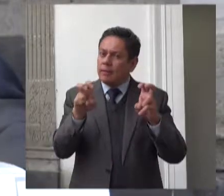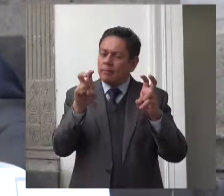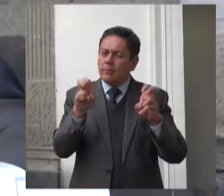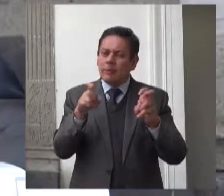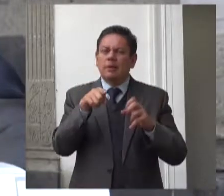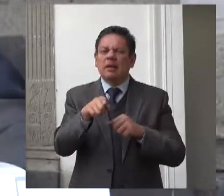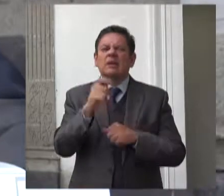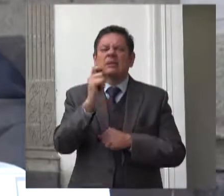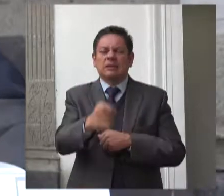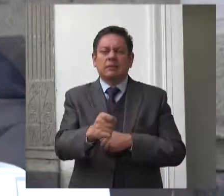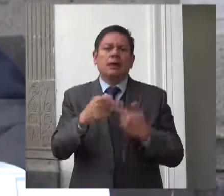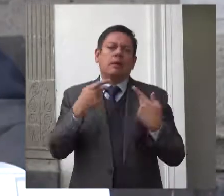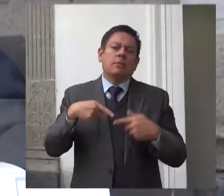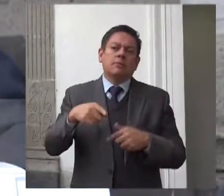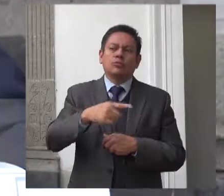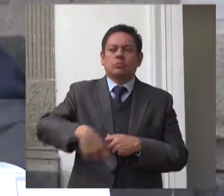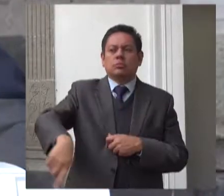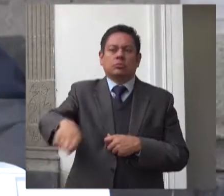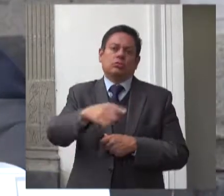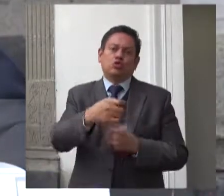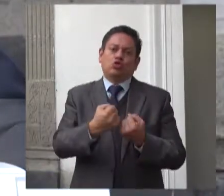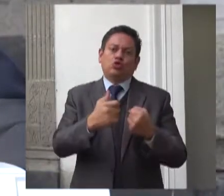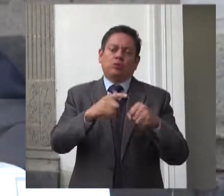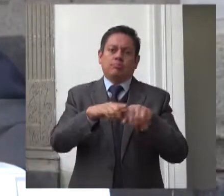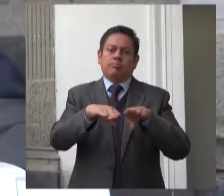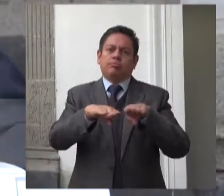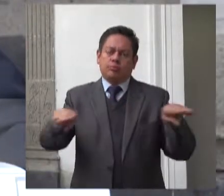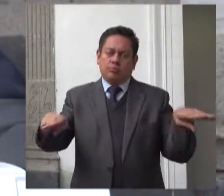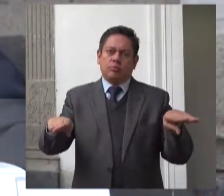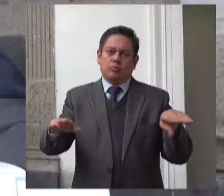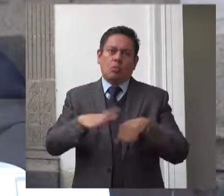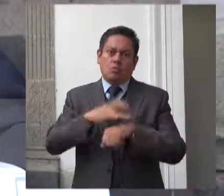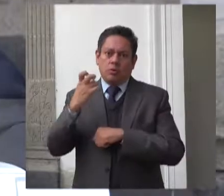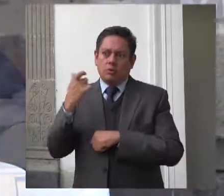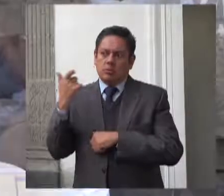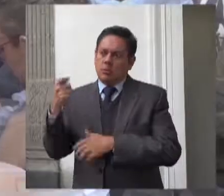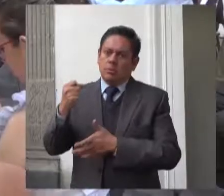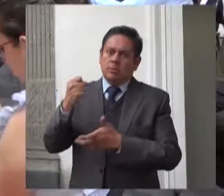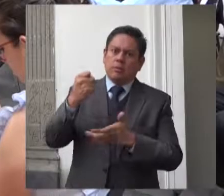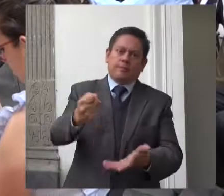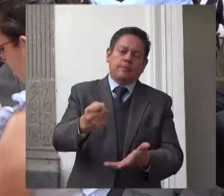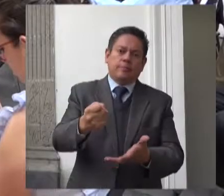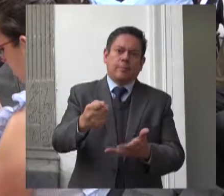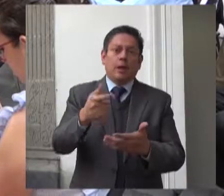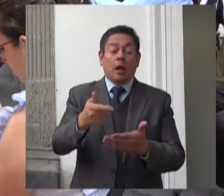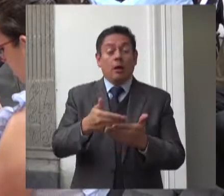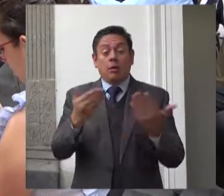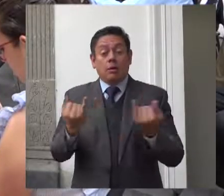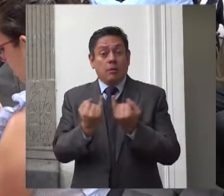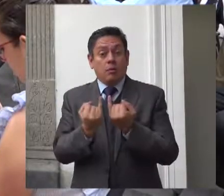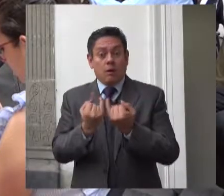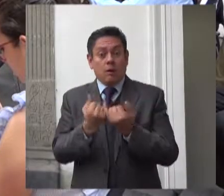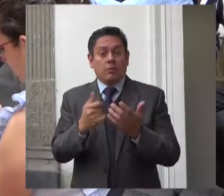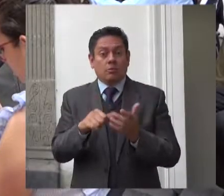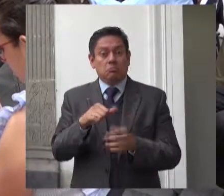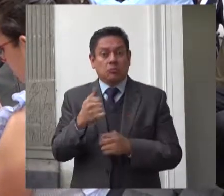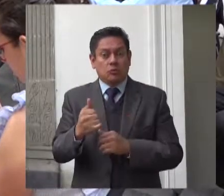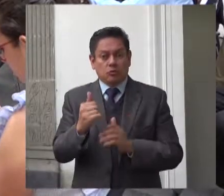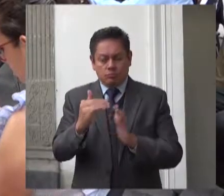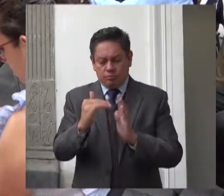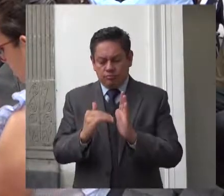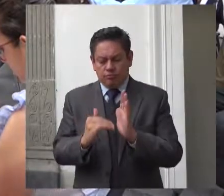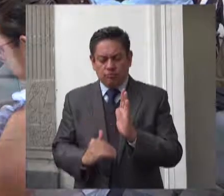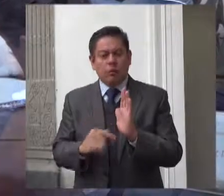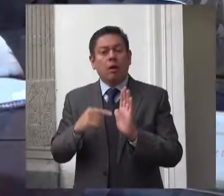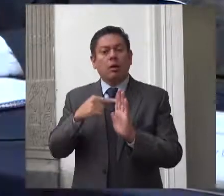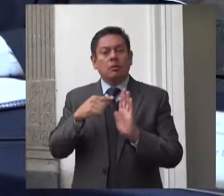de interés social. Y las previsiones de gasto para los anexos transversales deben contar